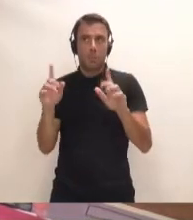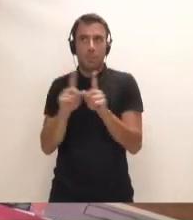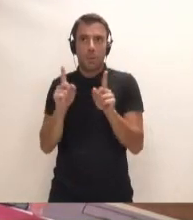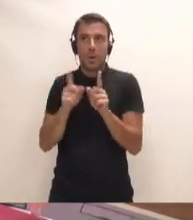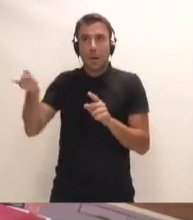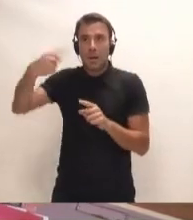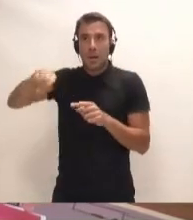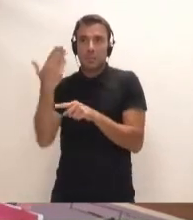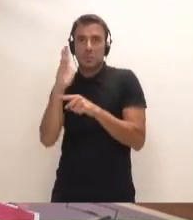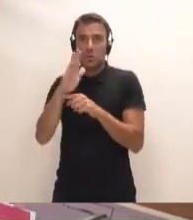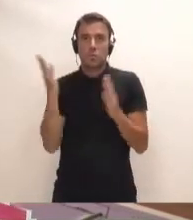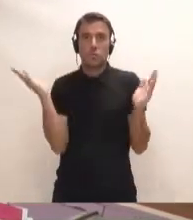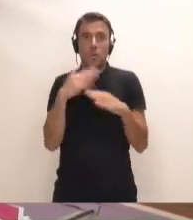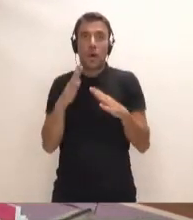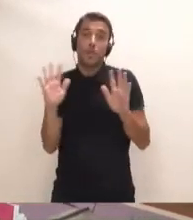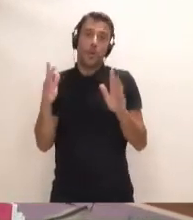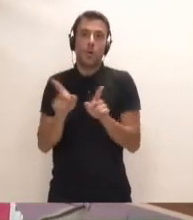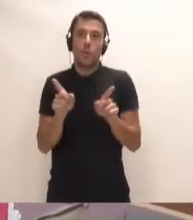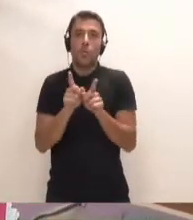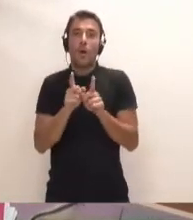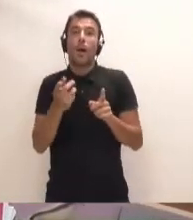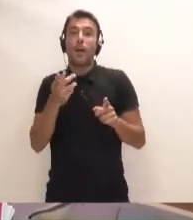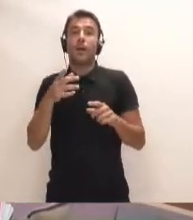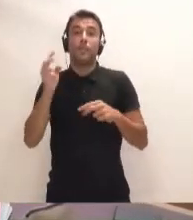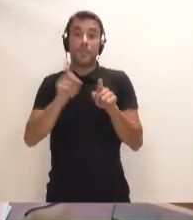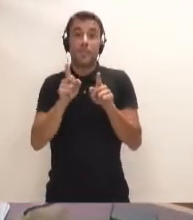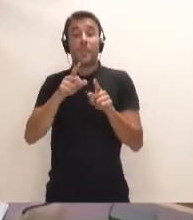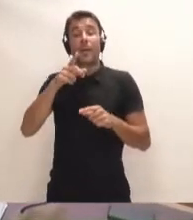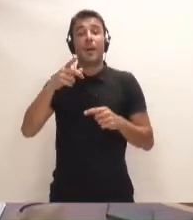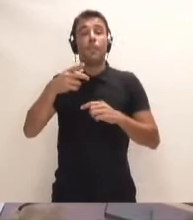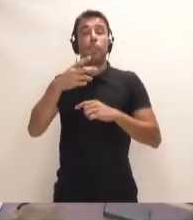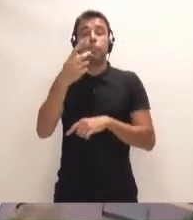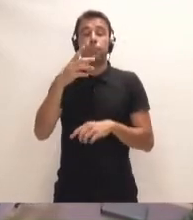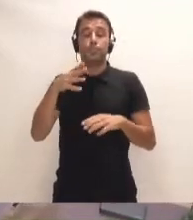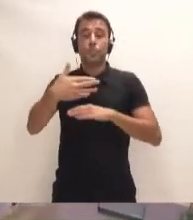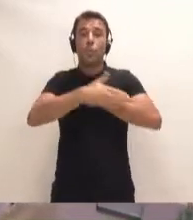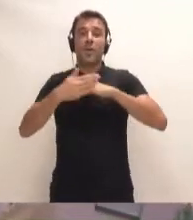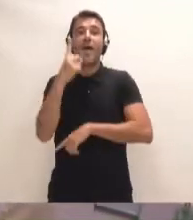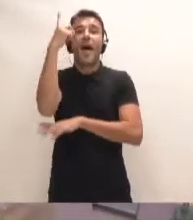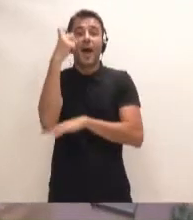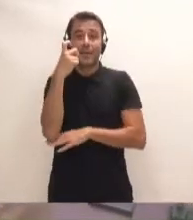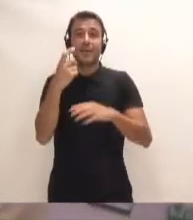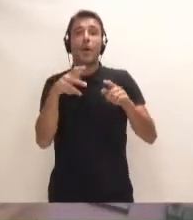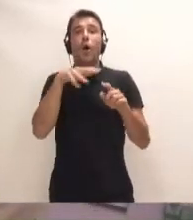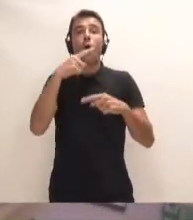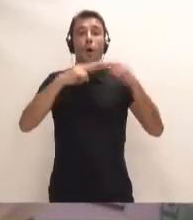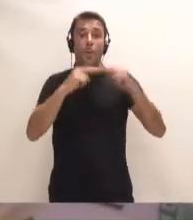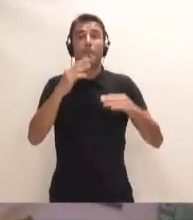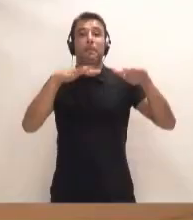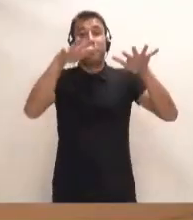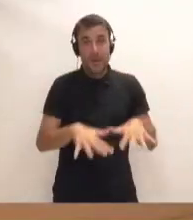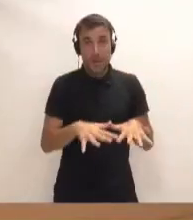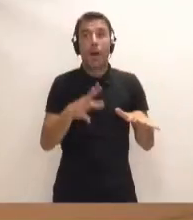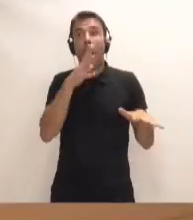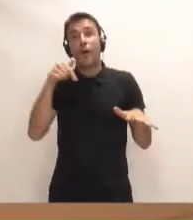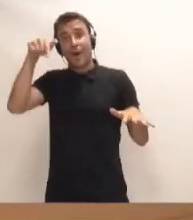mucha representación, pero tiene que justificar el que haya paralizado las obras de la ampliación del puerto de Agaete y evidentemente no va a permitir que se amplíe